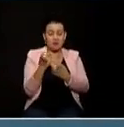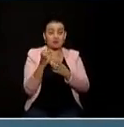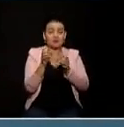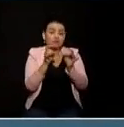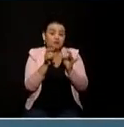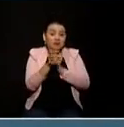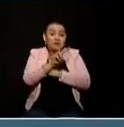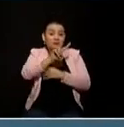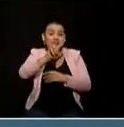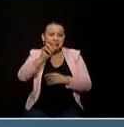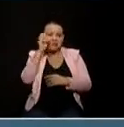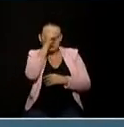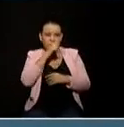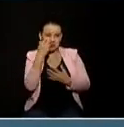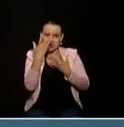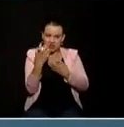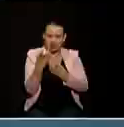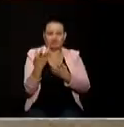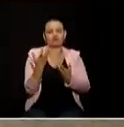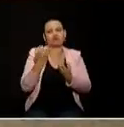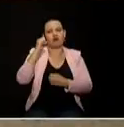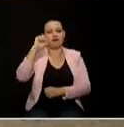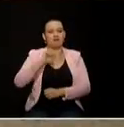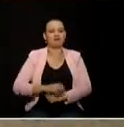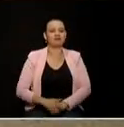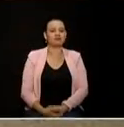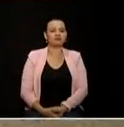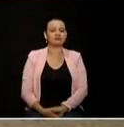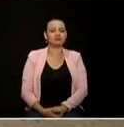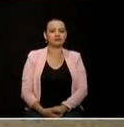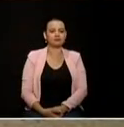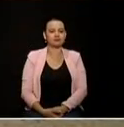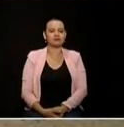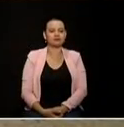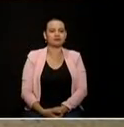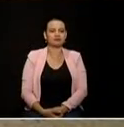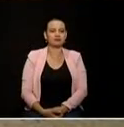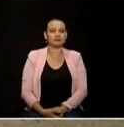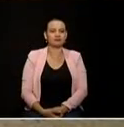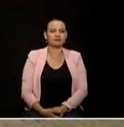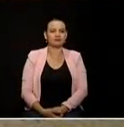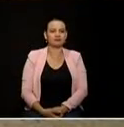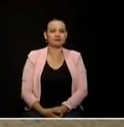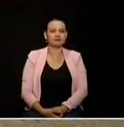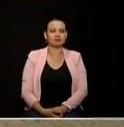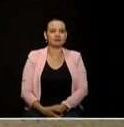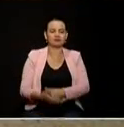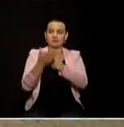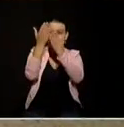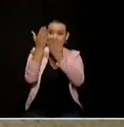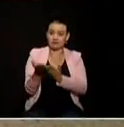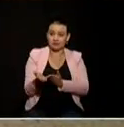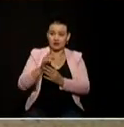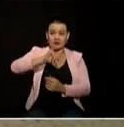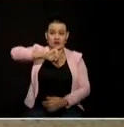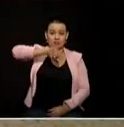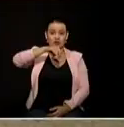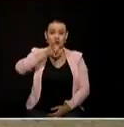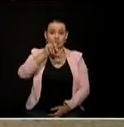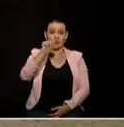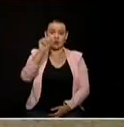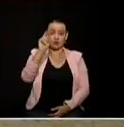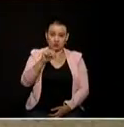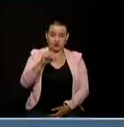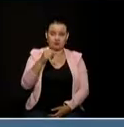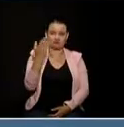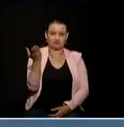de ser el gobernador de los antioqueños buena noche muy bien cierran esta ronda de despedida el candidato juan esteban mejía arboleda